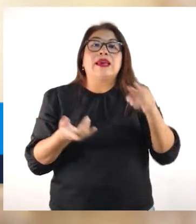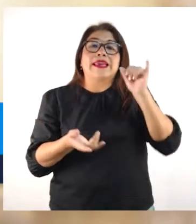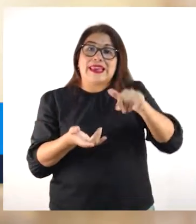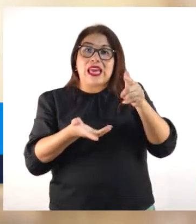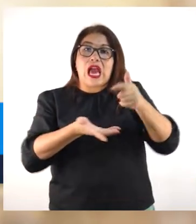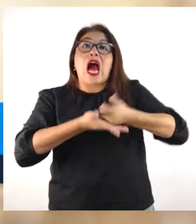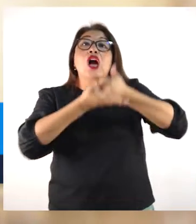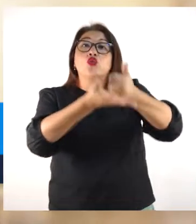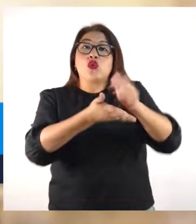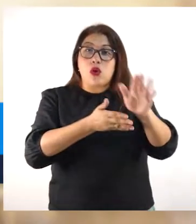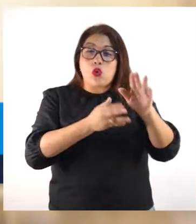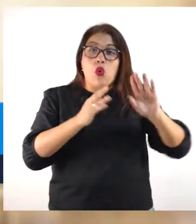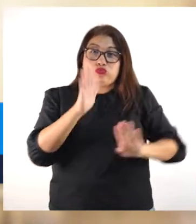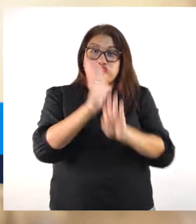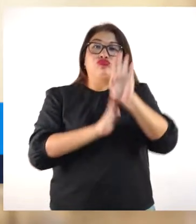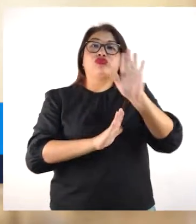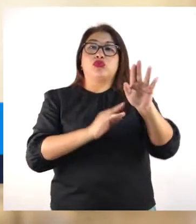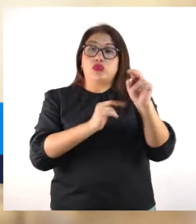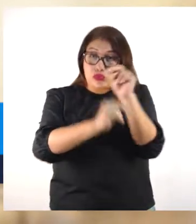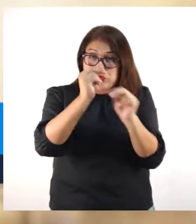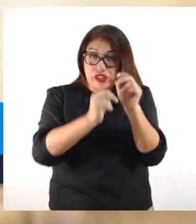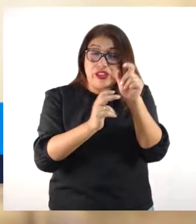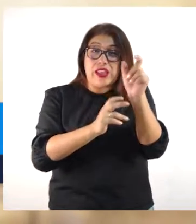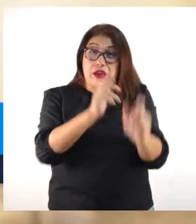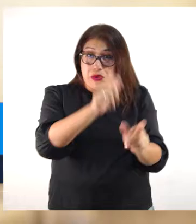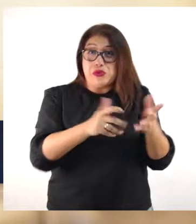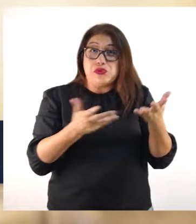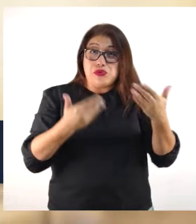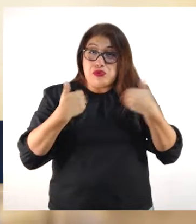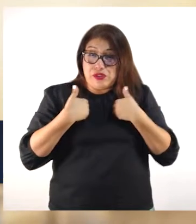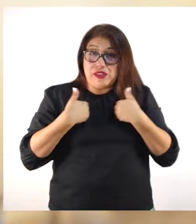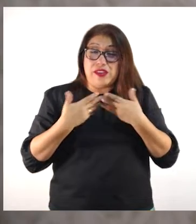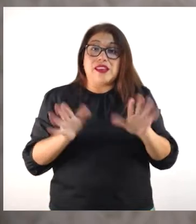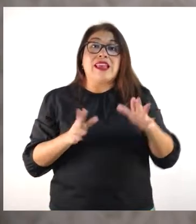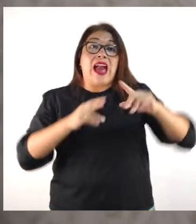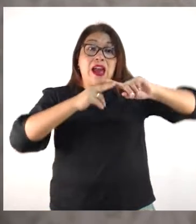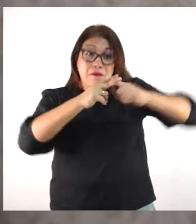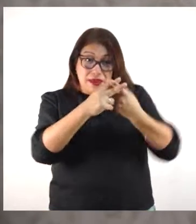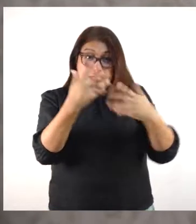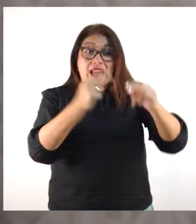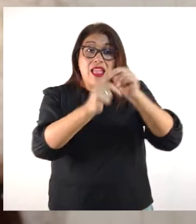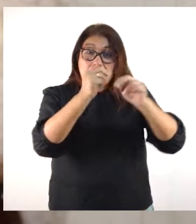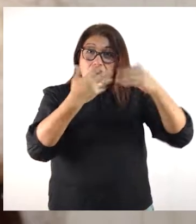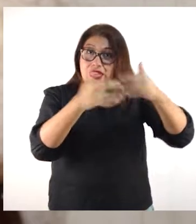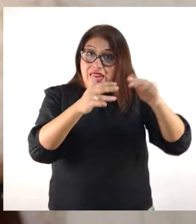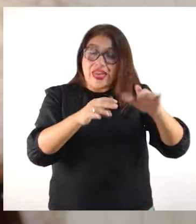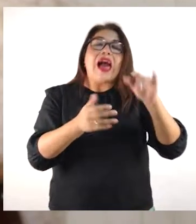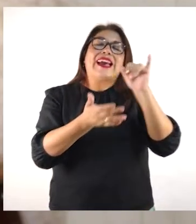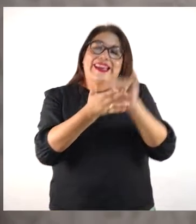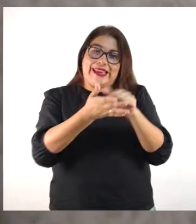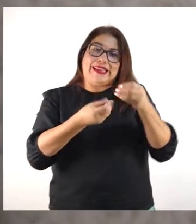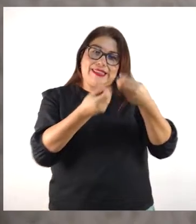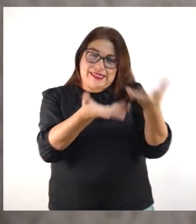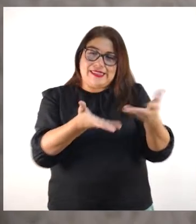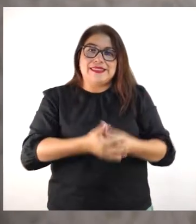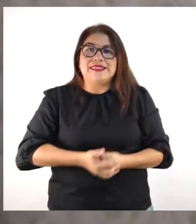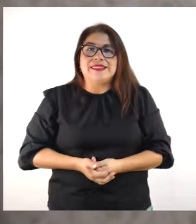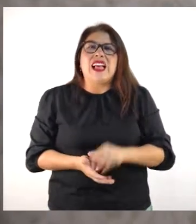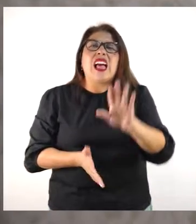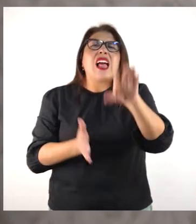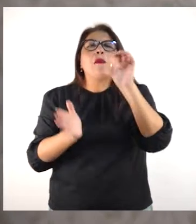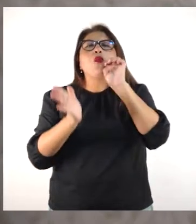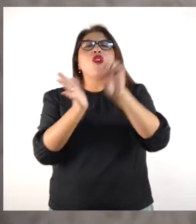permitan mejorar el negocio que ya está, digamos, en marcha. Que ya está funcionando. Claro, que ya está funcionando. Por ejemplo,